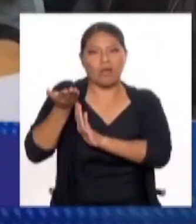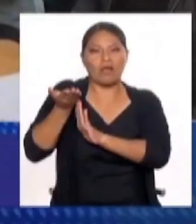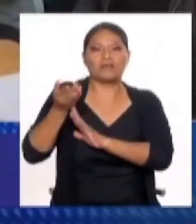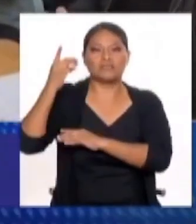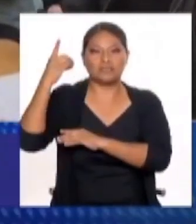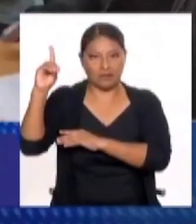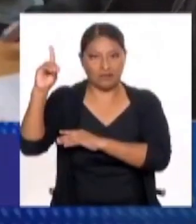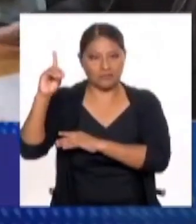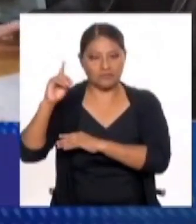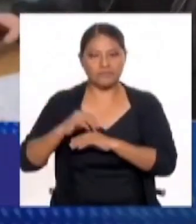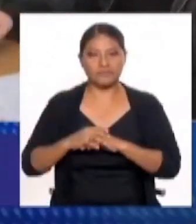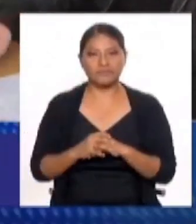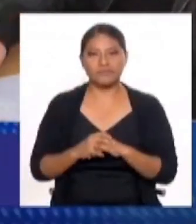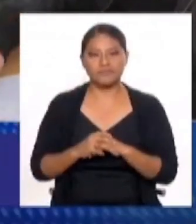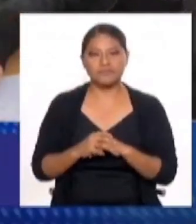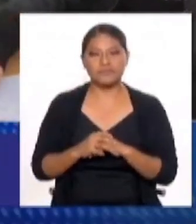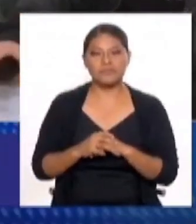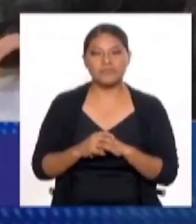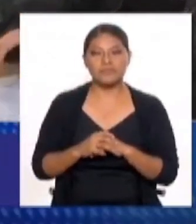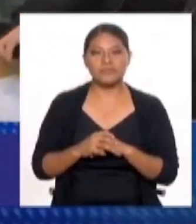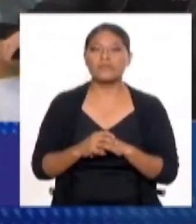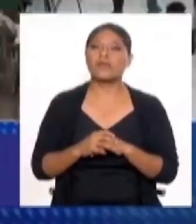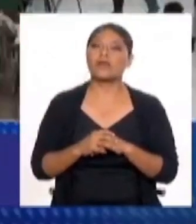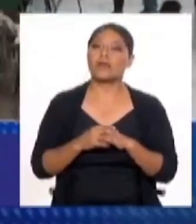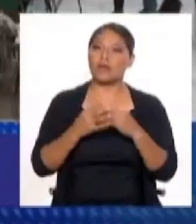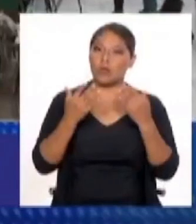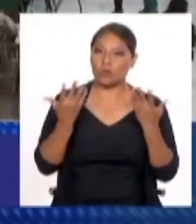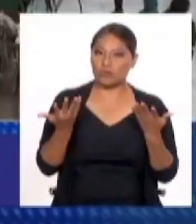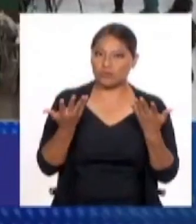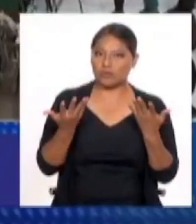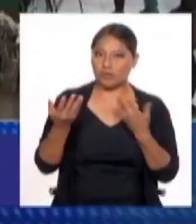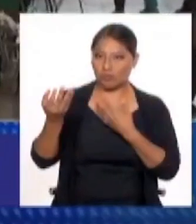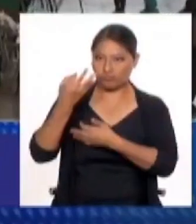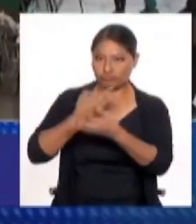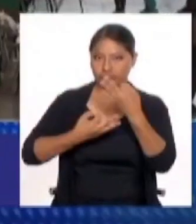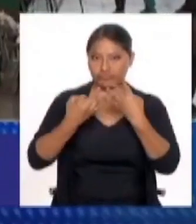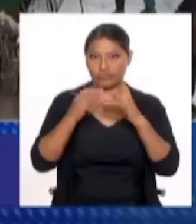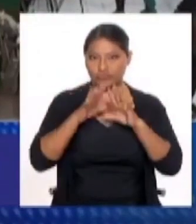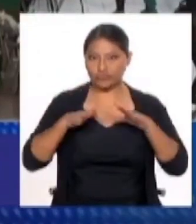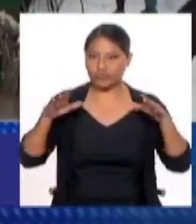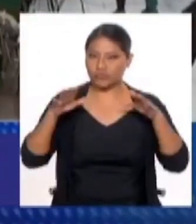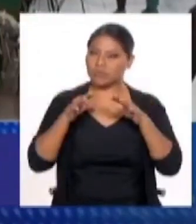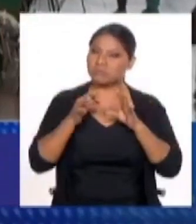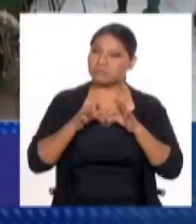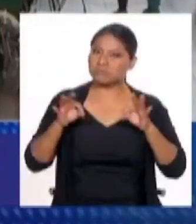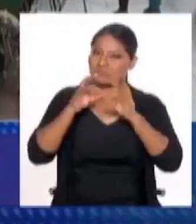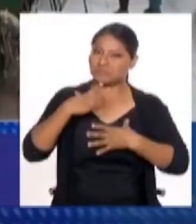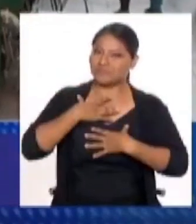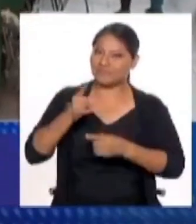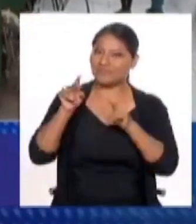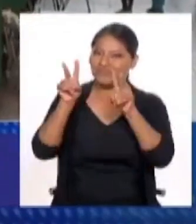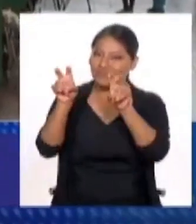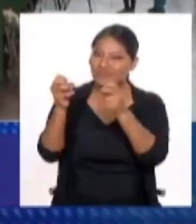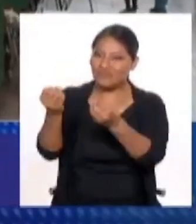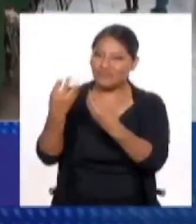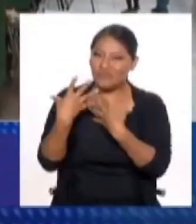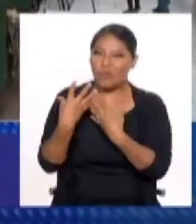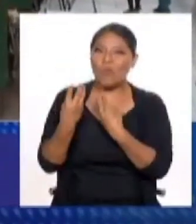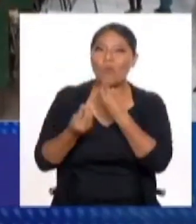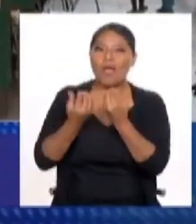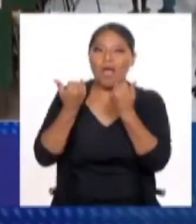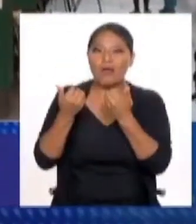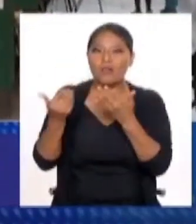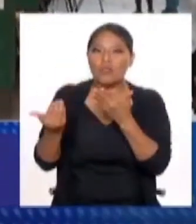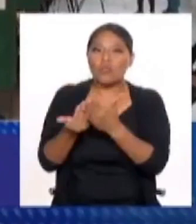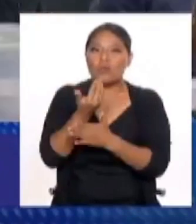Interesante. Taís, entonces con este input, este dato tan interesante, ¿cómo va a ser esa nueva constitución?